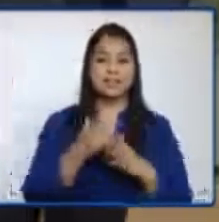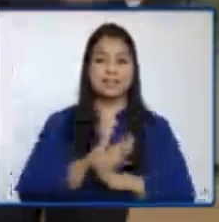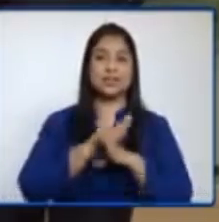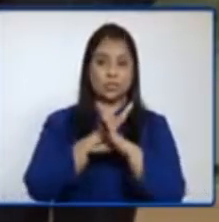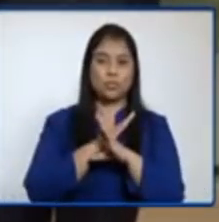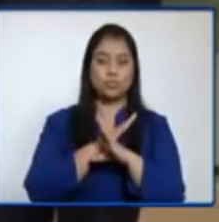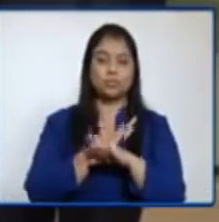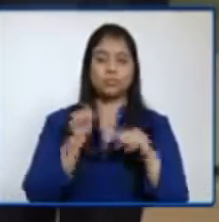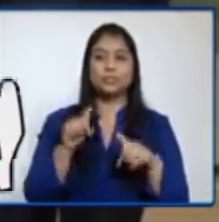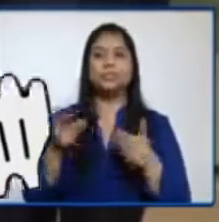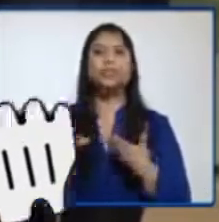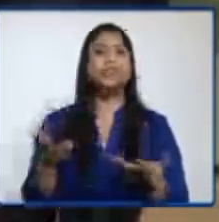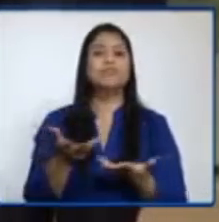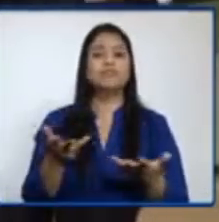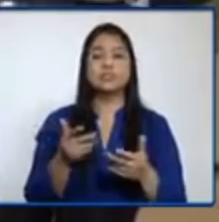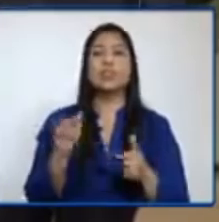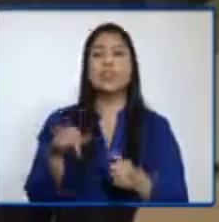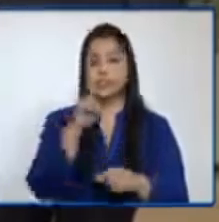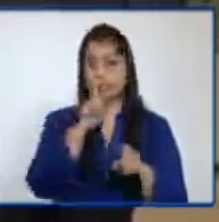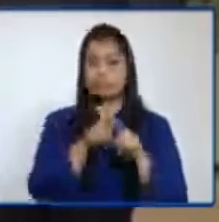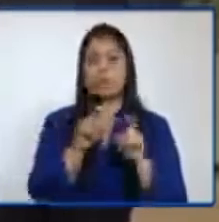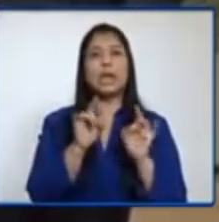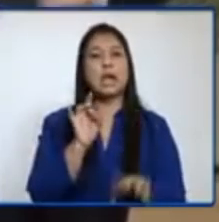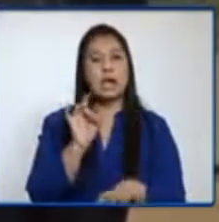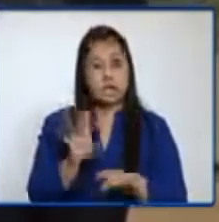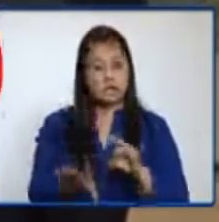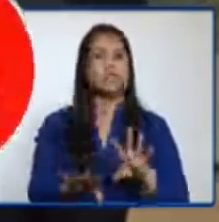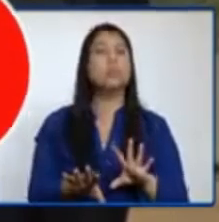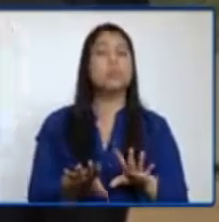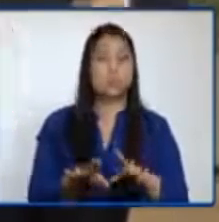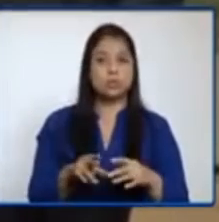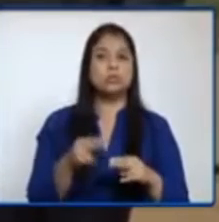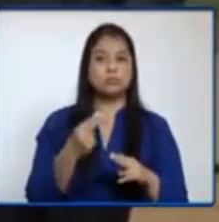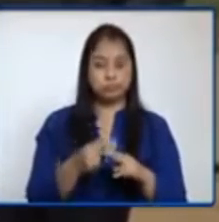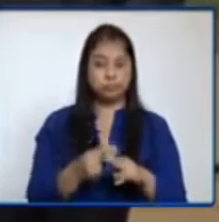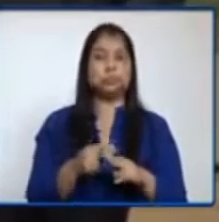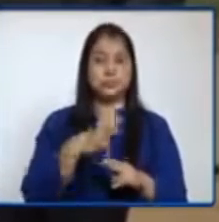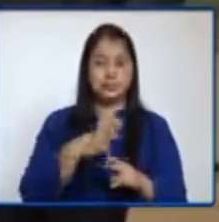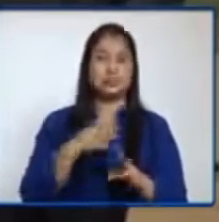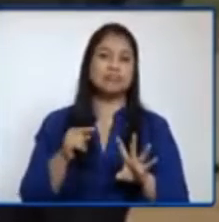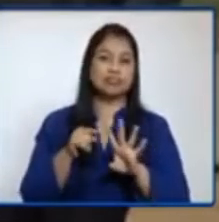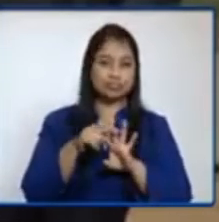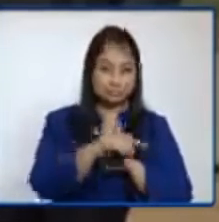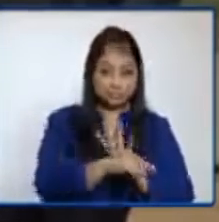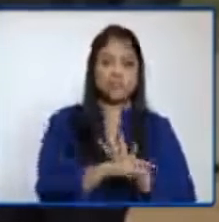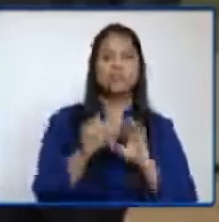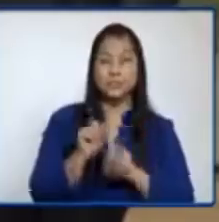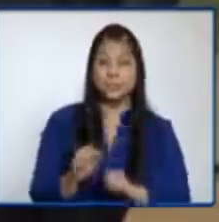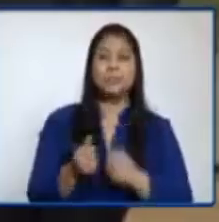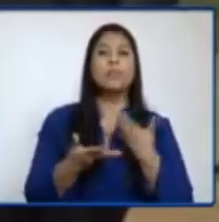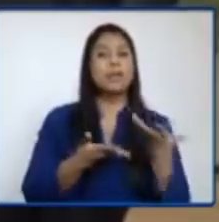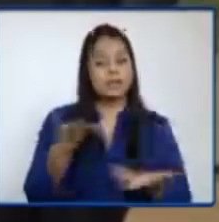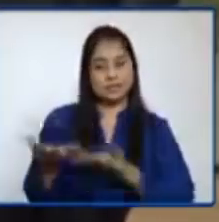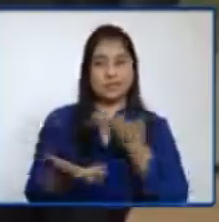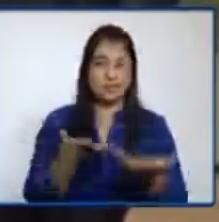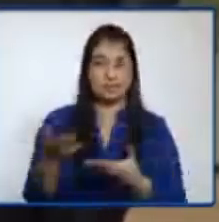en el cual tenemos algunas tareas que se interrelacionan para poder atender a la